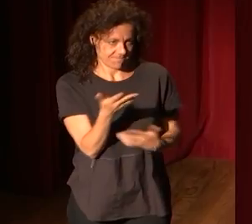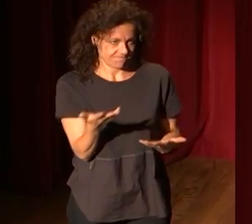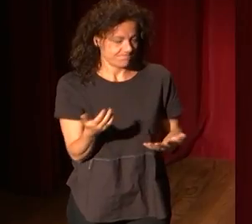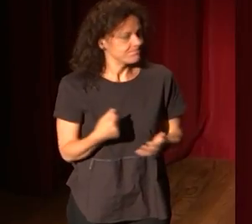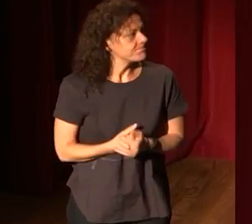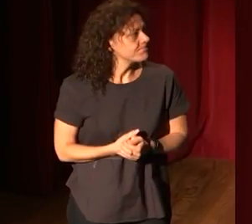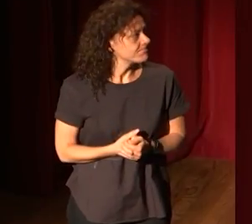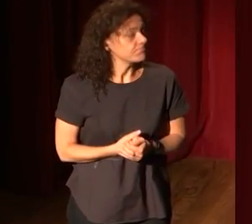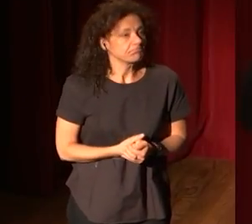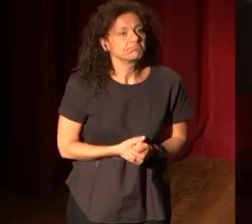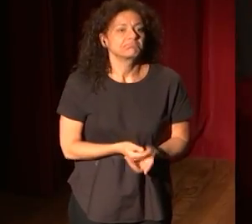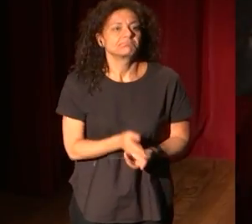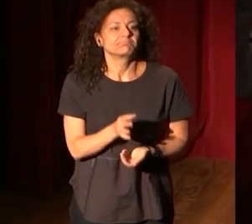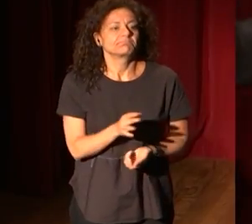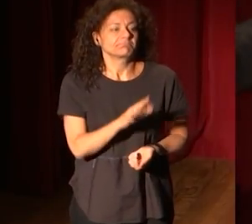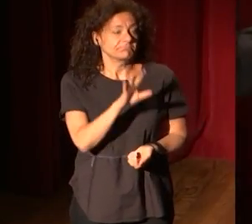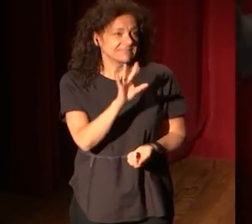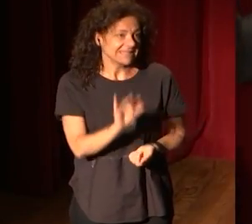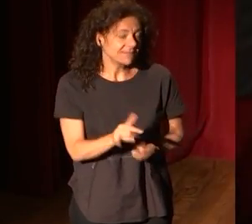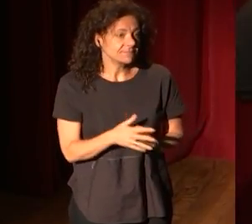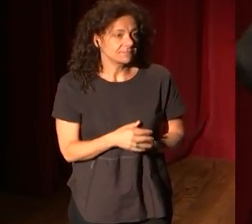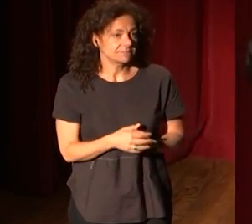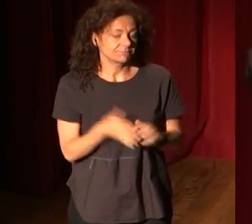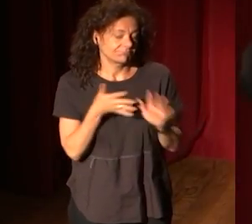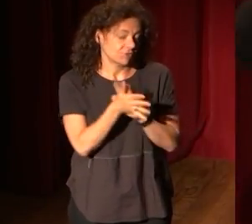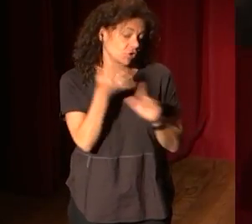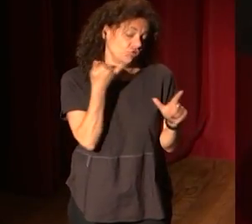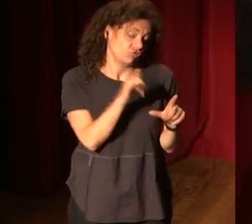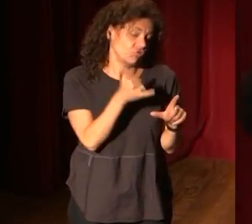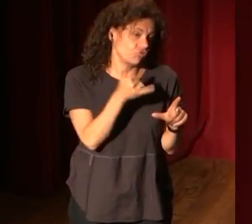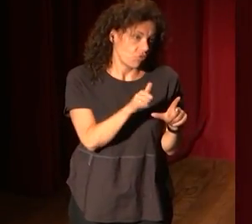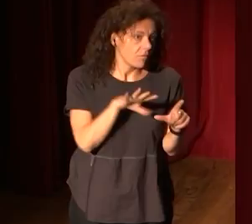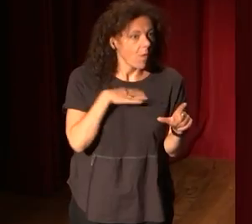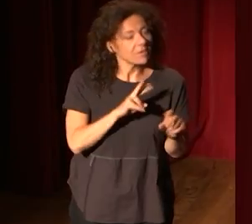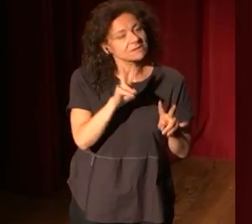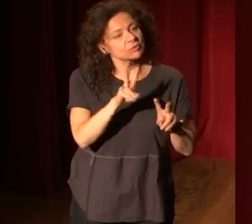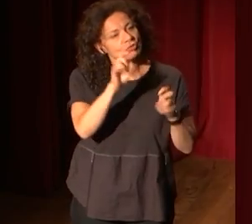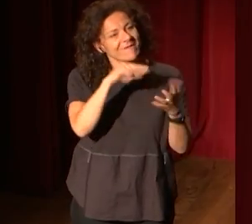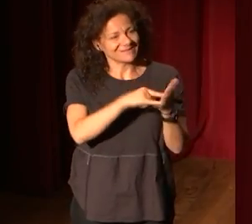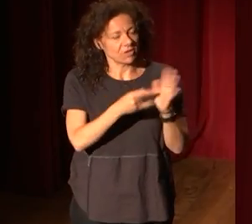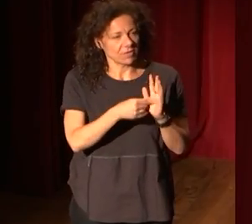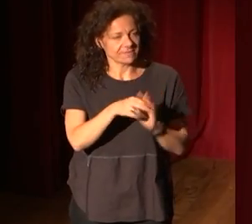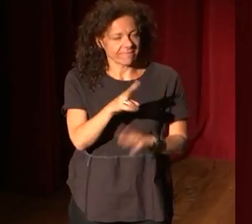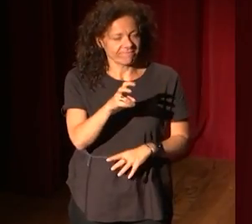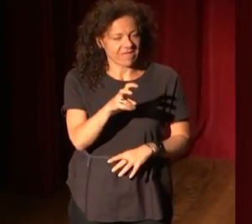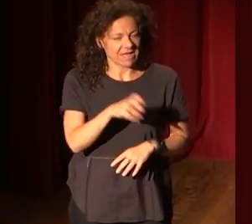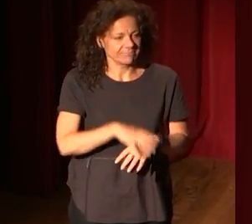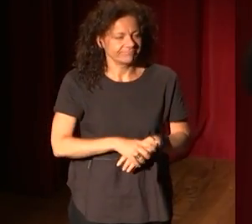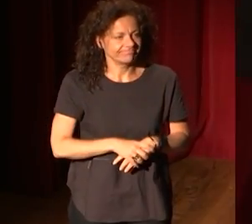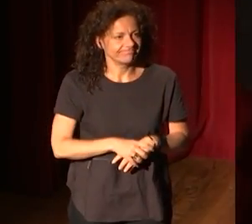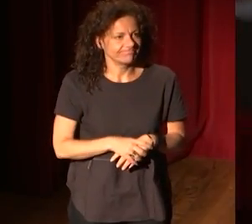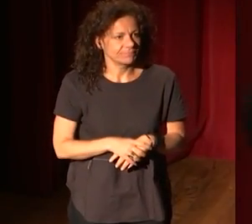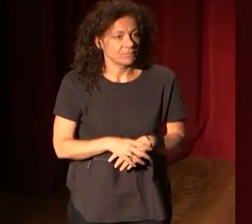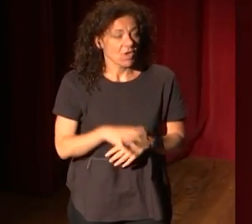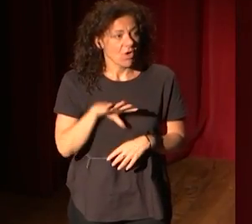Y bueno, sí, es YouTube que puede ser nuevas tecnologías. Vale. Podría también, hombre,